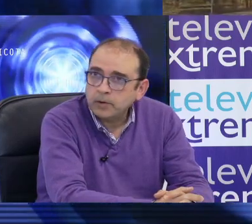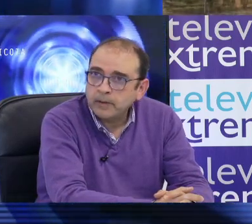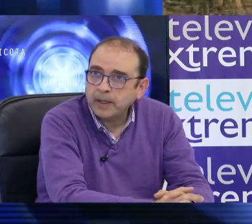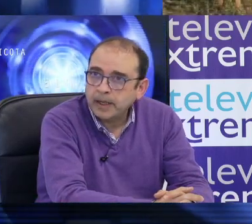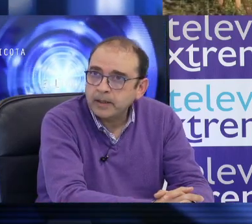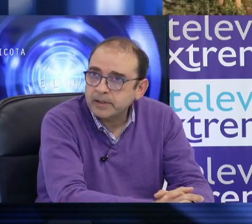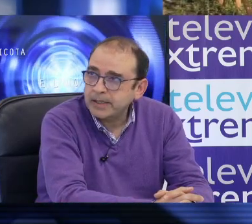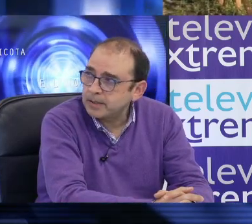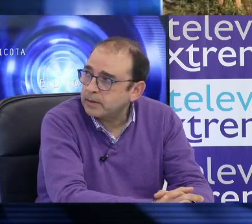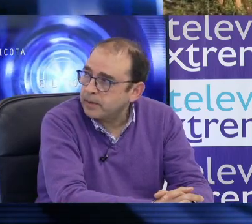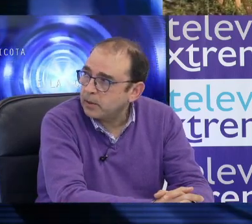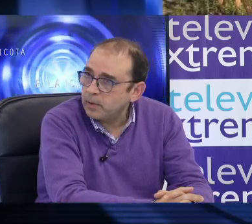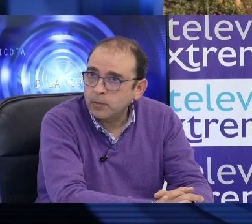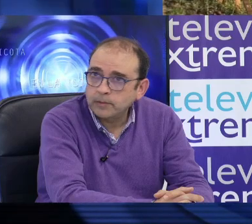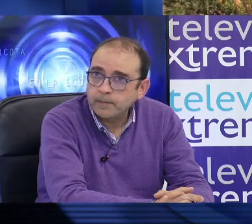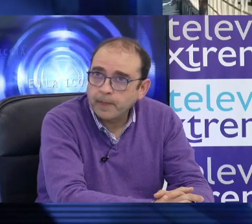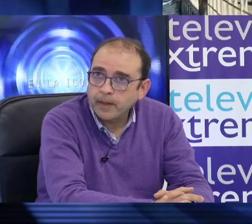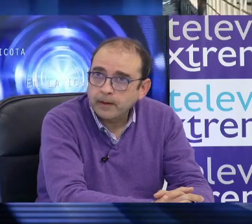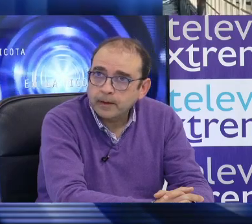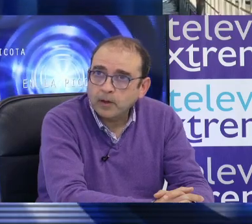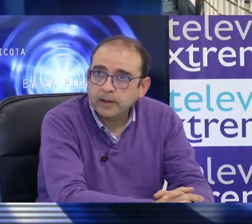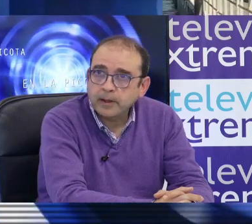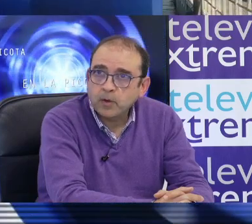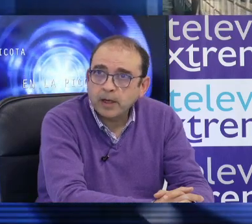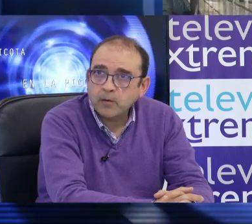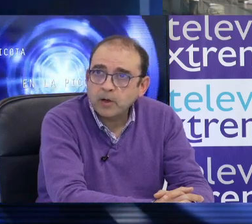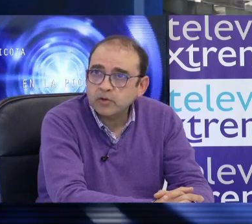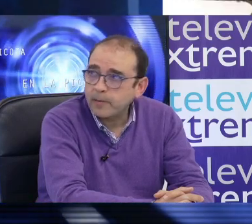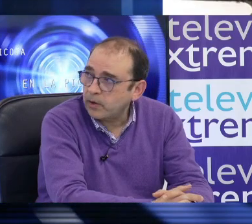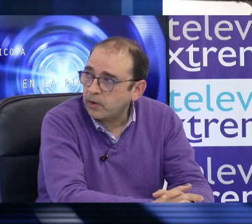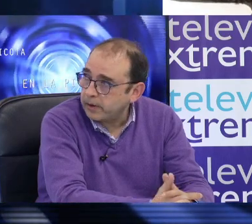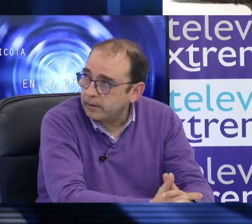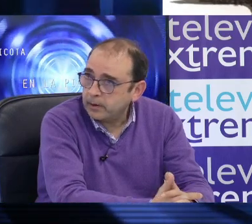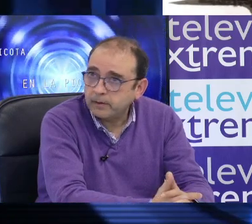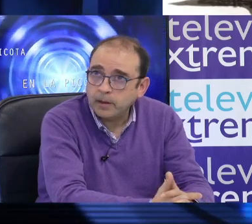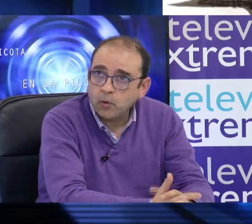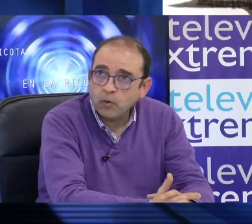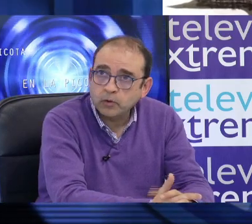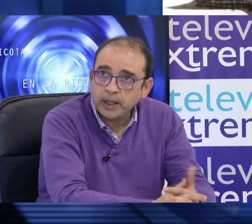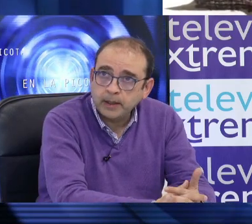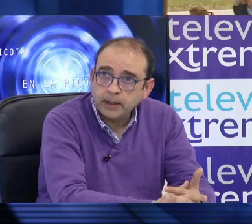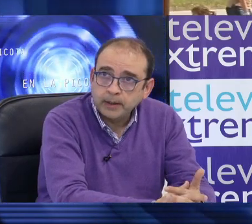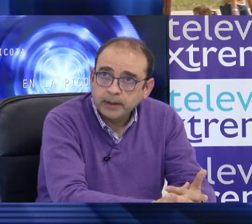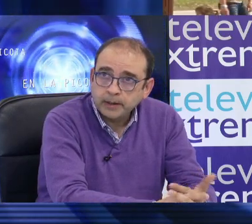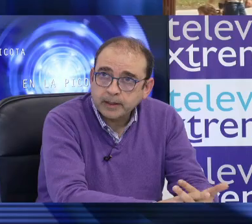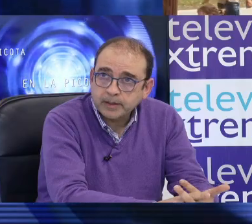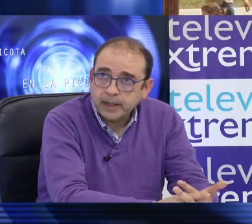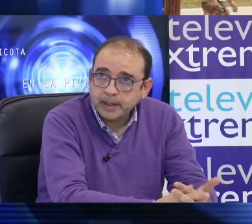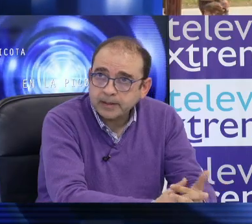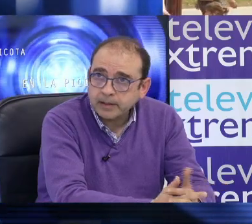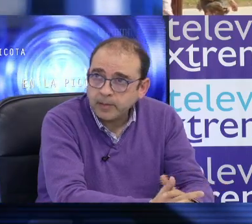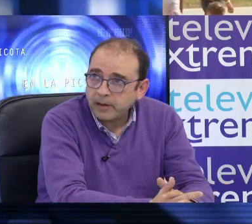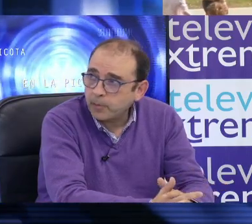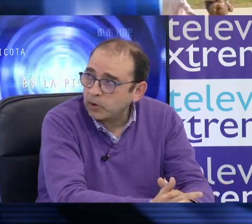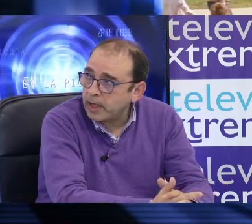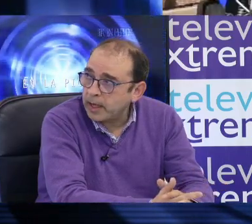digo yo, y Valdecañas va a ser exactamente lo mismo. Que lo que tenemos ahí es una cosa a medio hacer. Tenemos un hotel que será